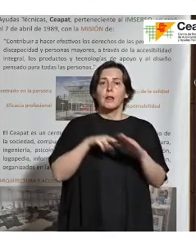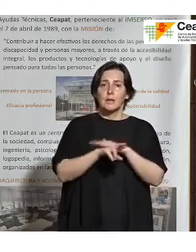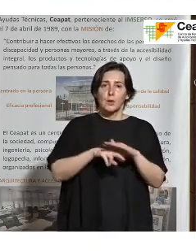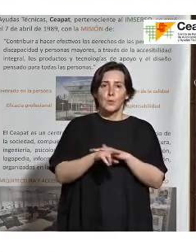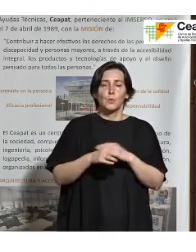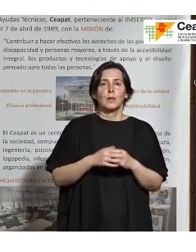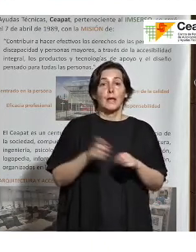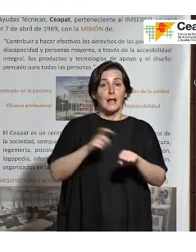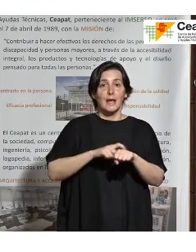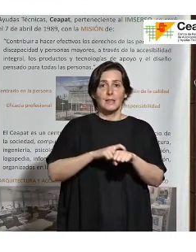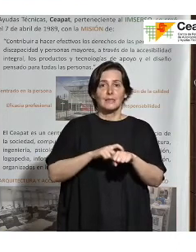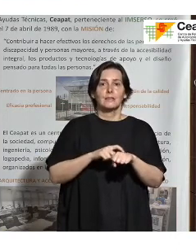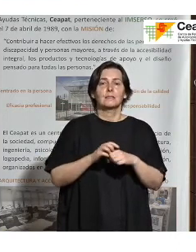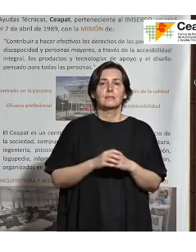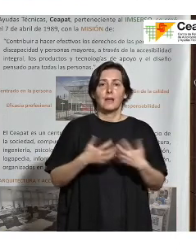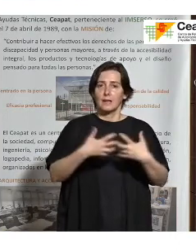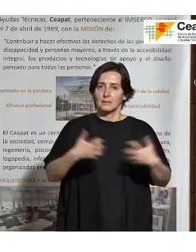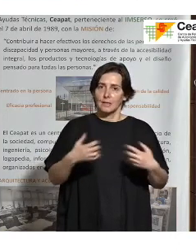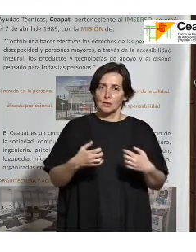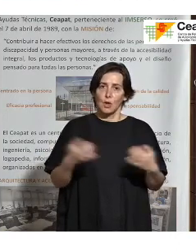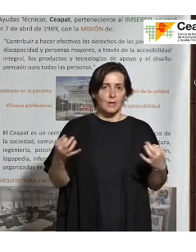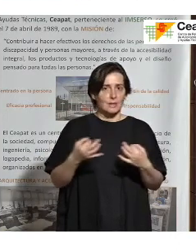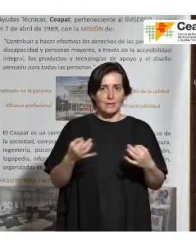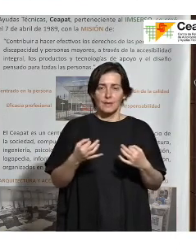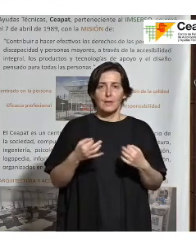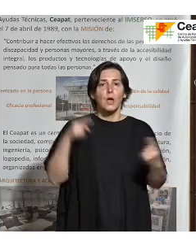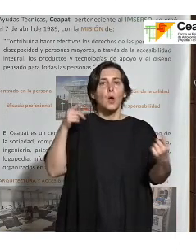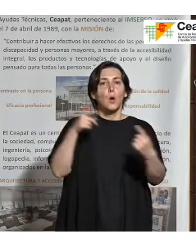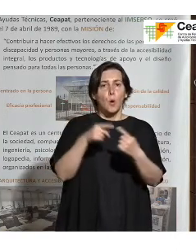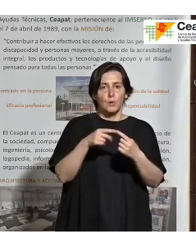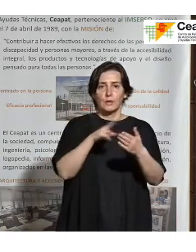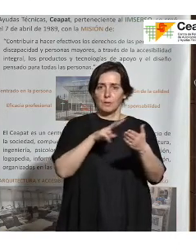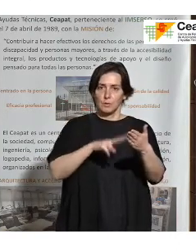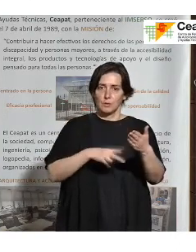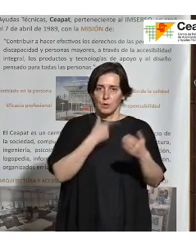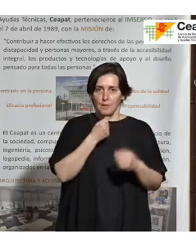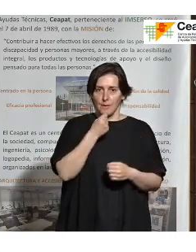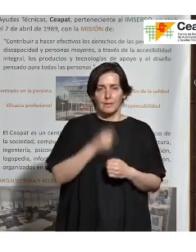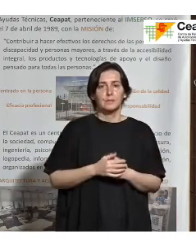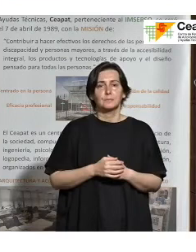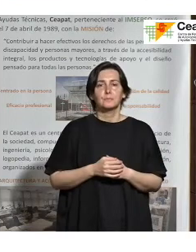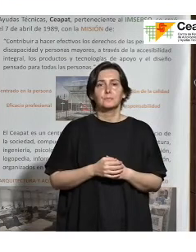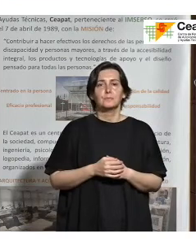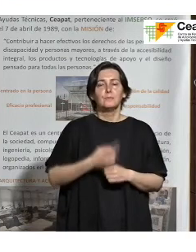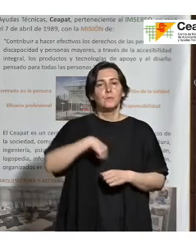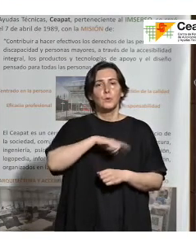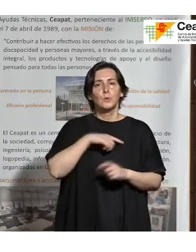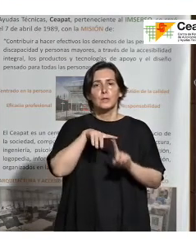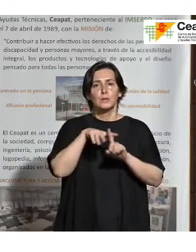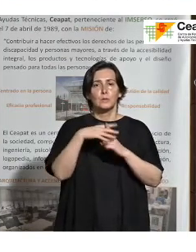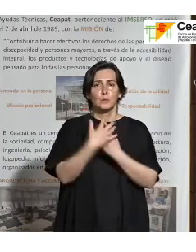cuáles son las características que un texto debe tener para que sea considerado como lectura fácil. En nuestro caso,